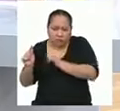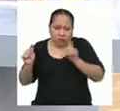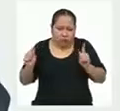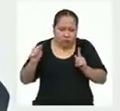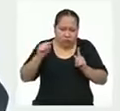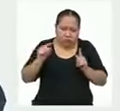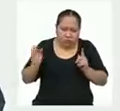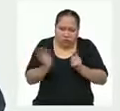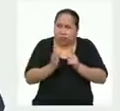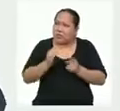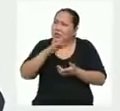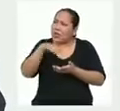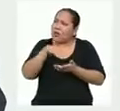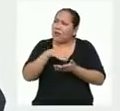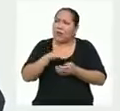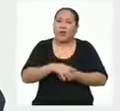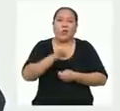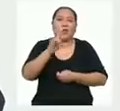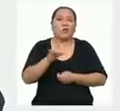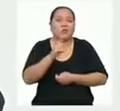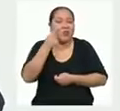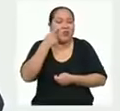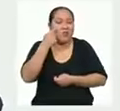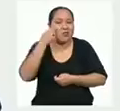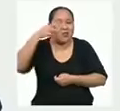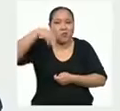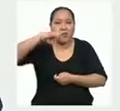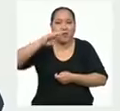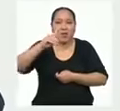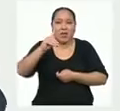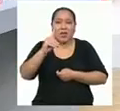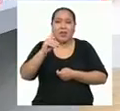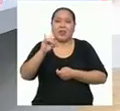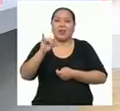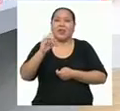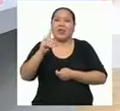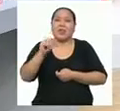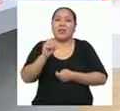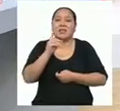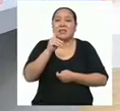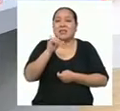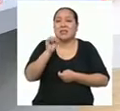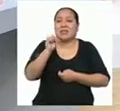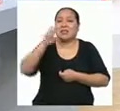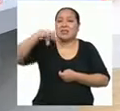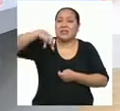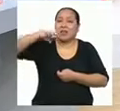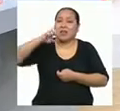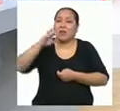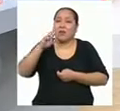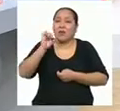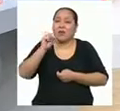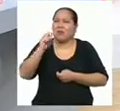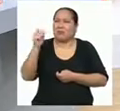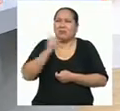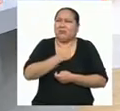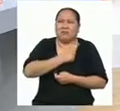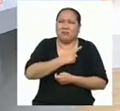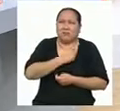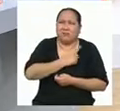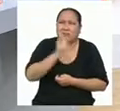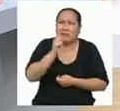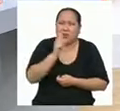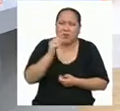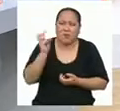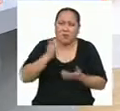respecto a la media? Utilizando las conocidas medidas de dispersión. Uy, profe, no me asuste. Uy, Ojalá no sean